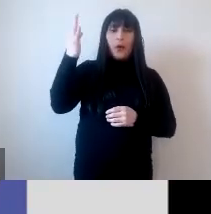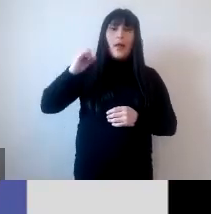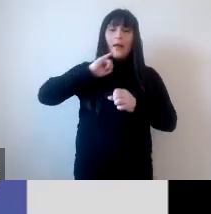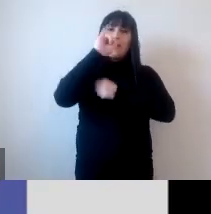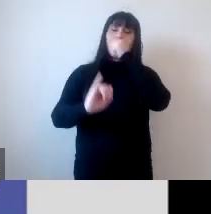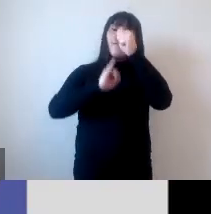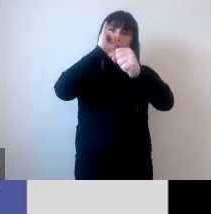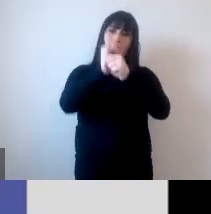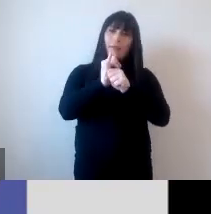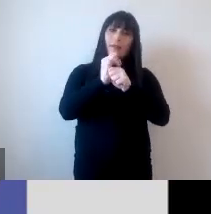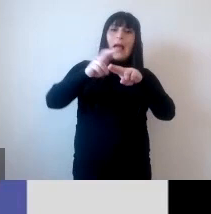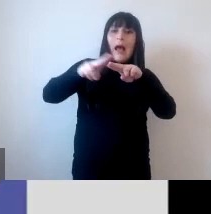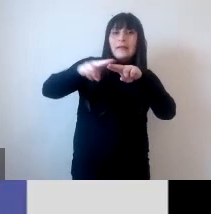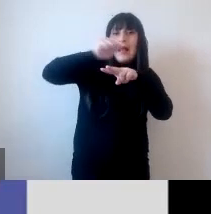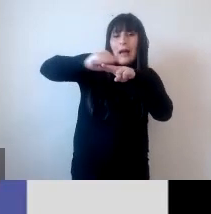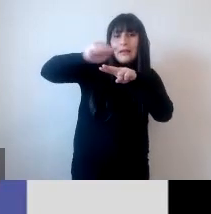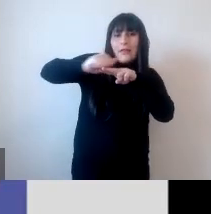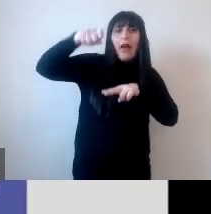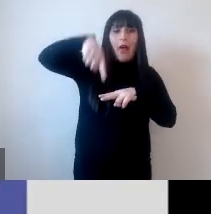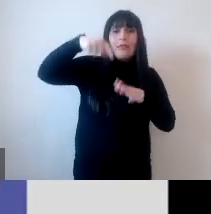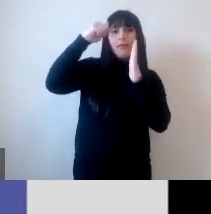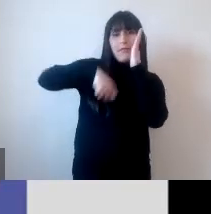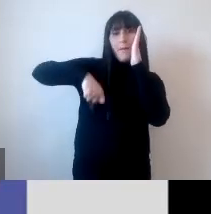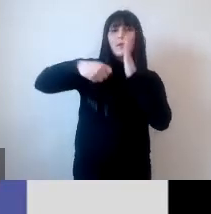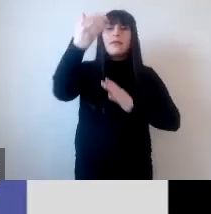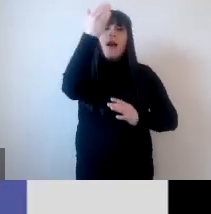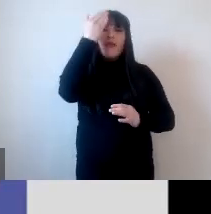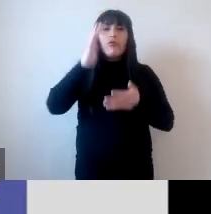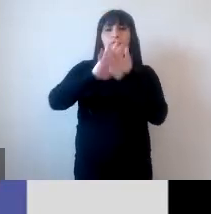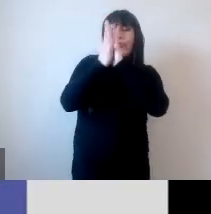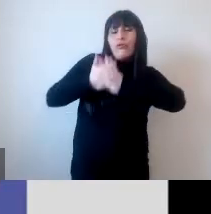simultáneamente durante el mes de agosto en todo el país.